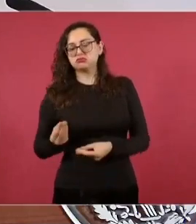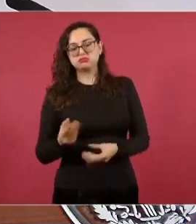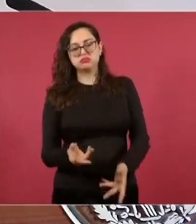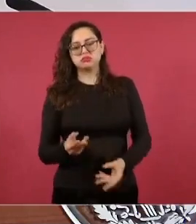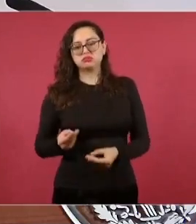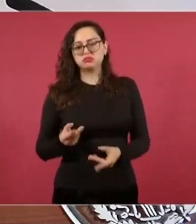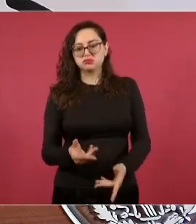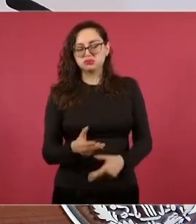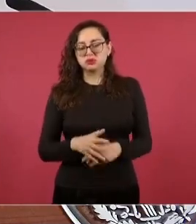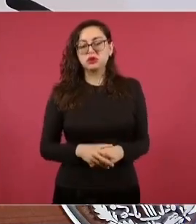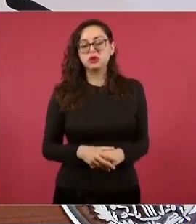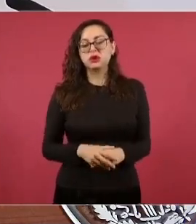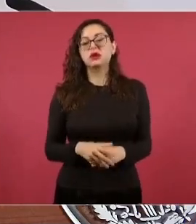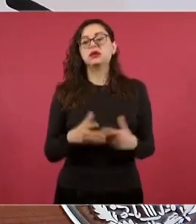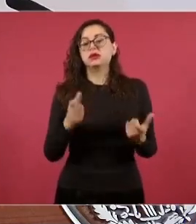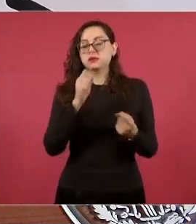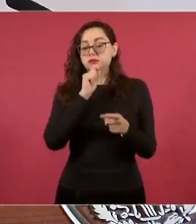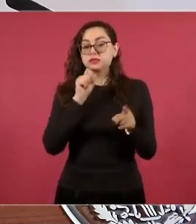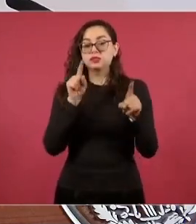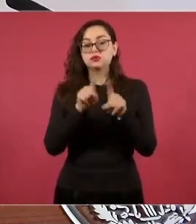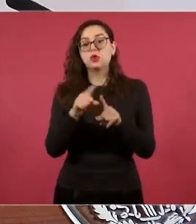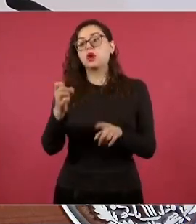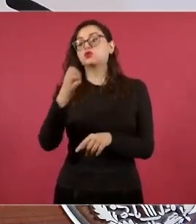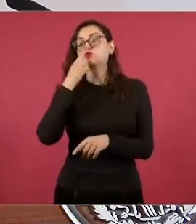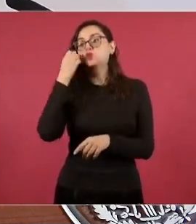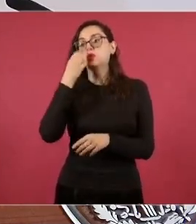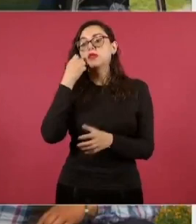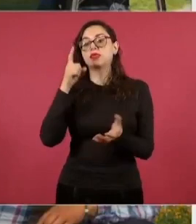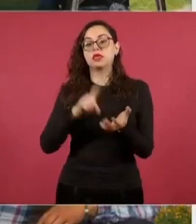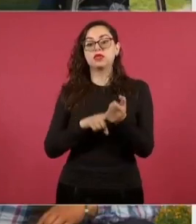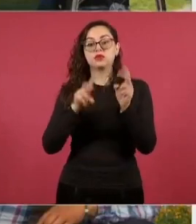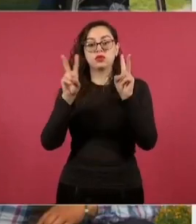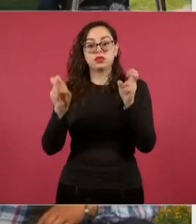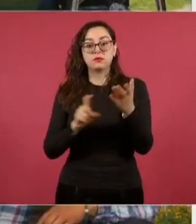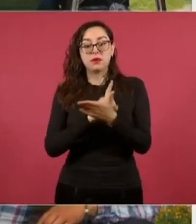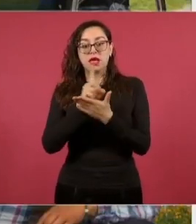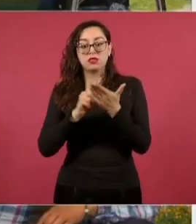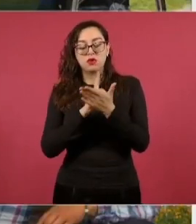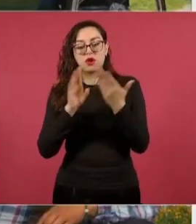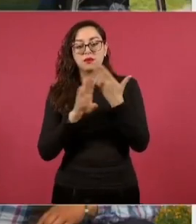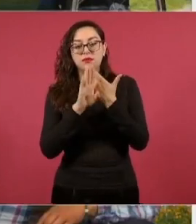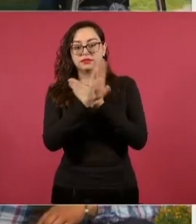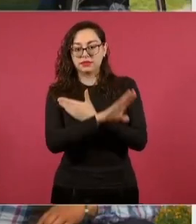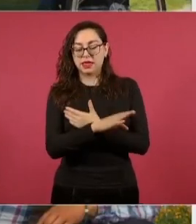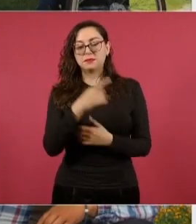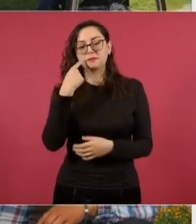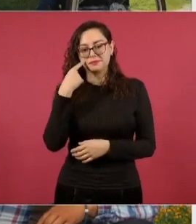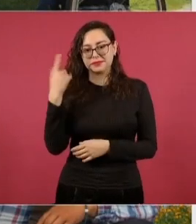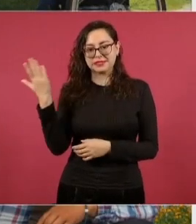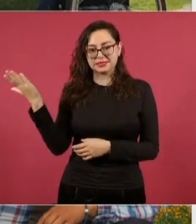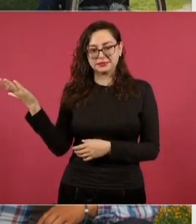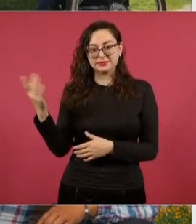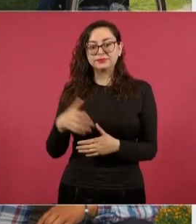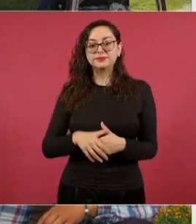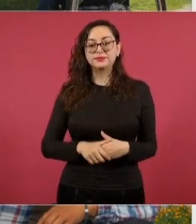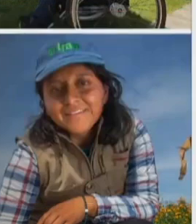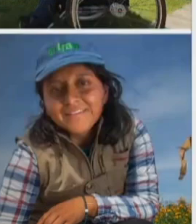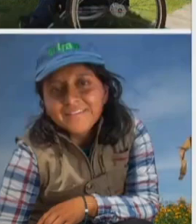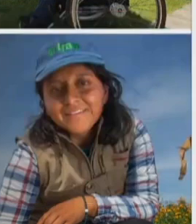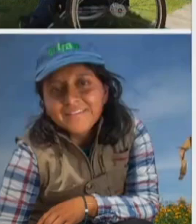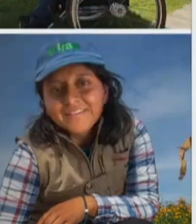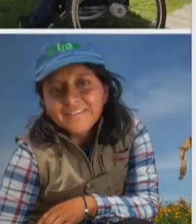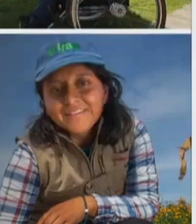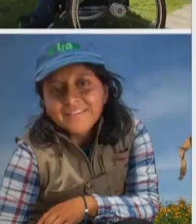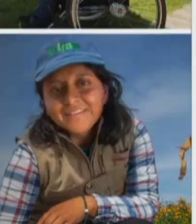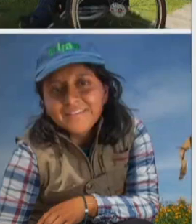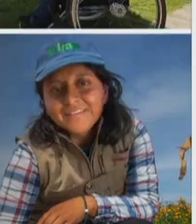escuelas y, por supuesto, el tianguis de bienestar. Con el desarme voluntario,